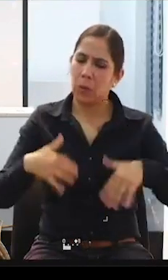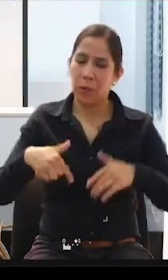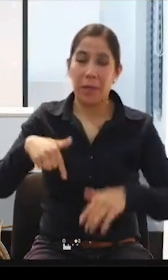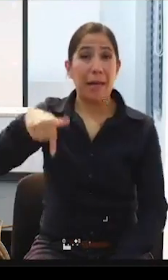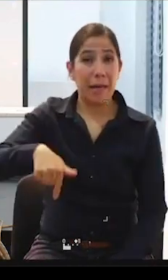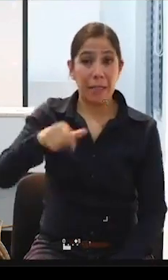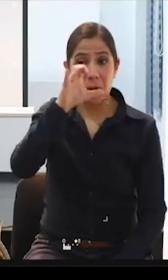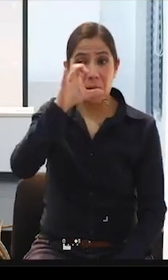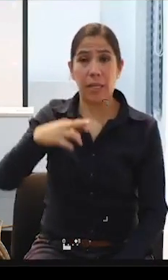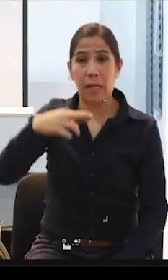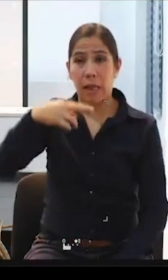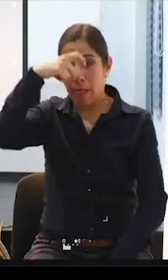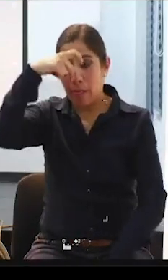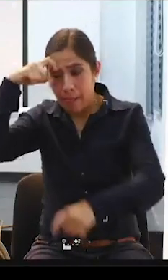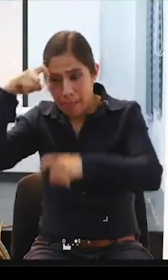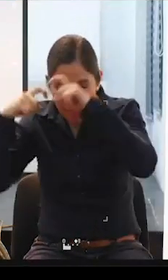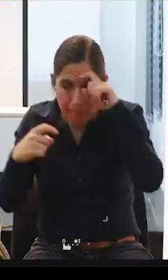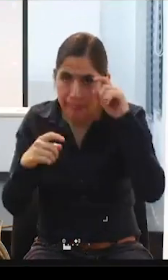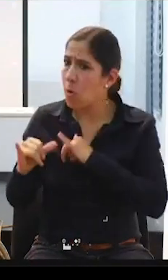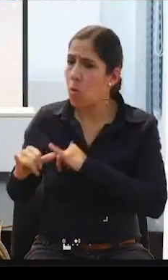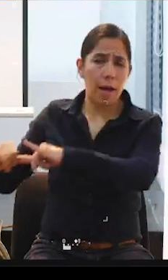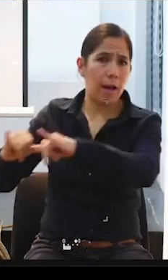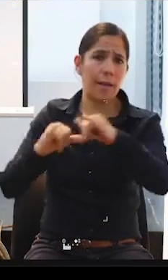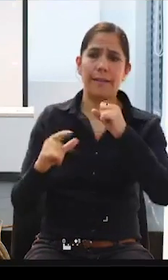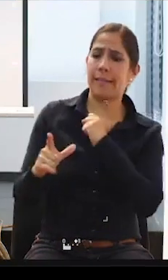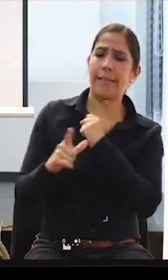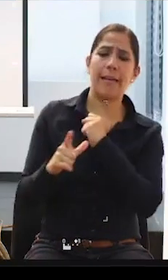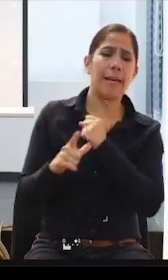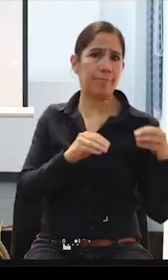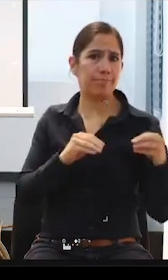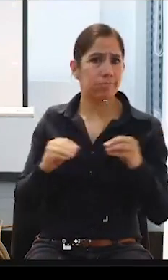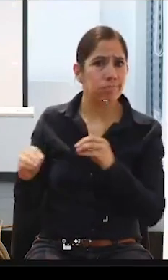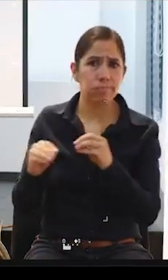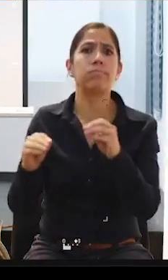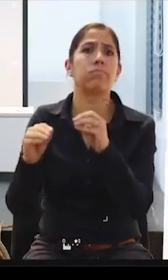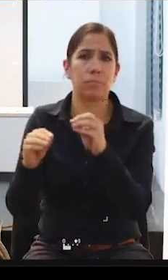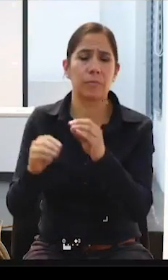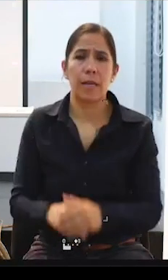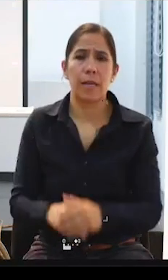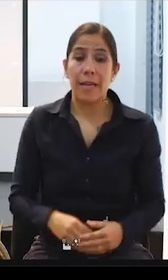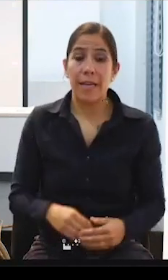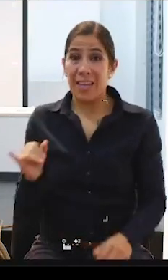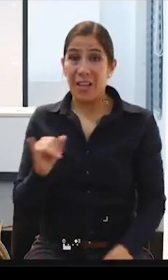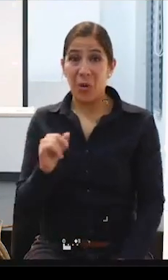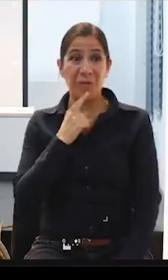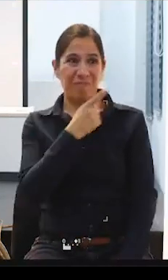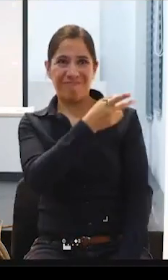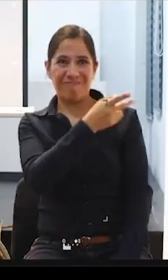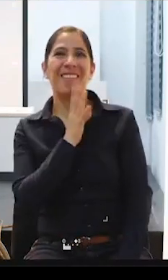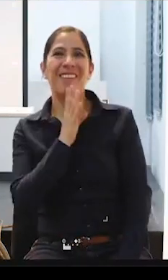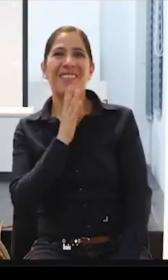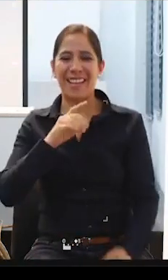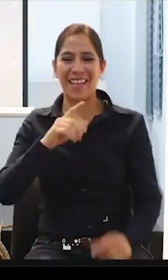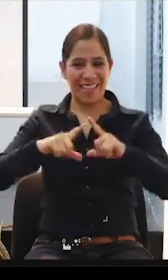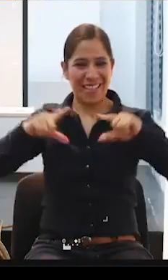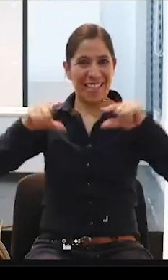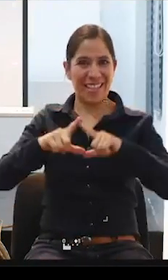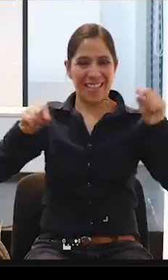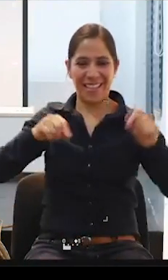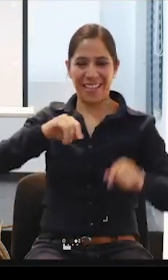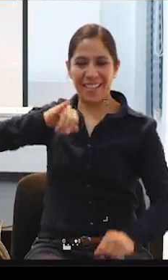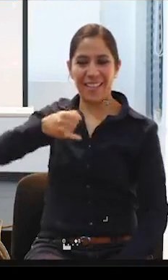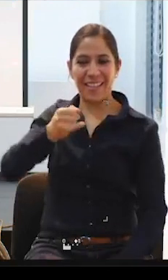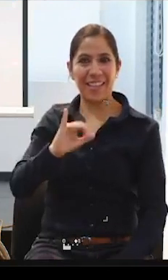de activistas, específicamente también ex becarios de YICA, ¿verdad? Del